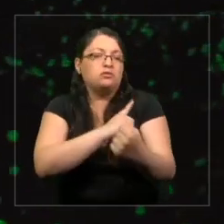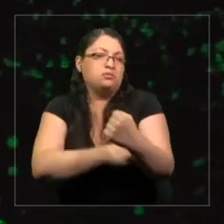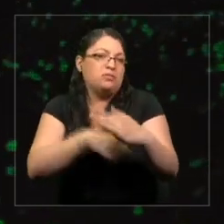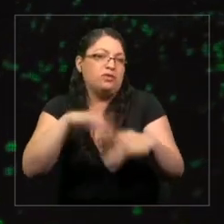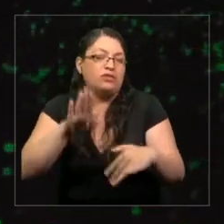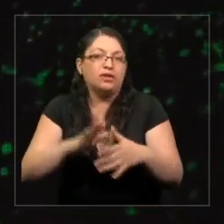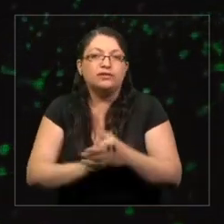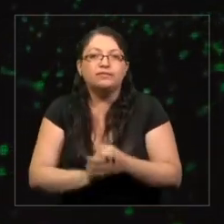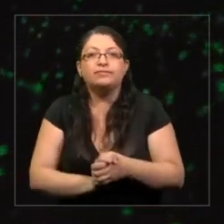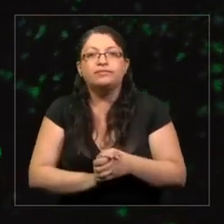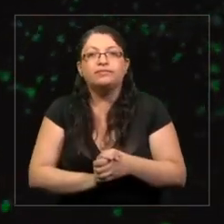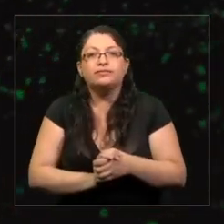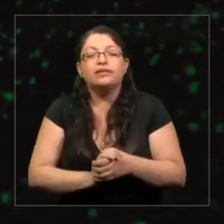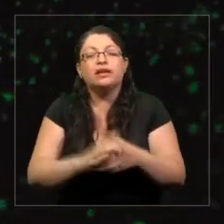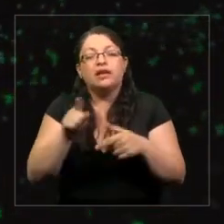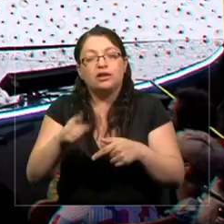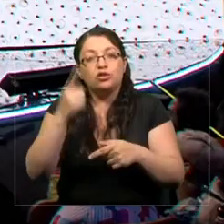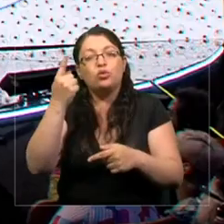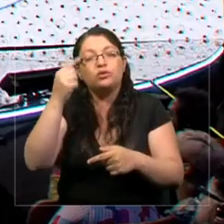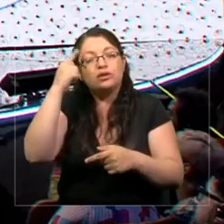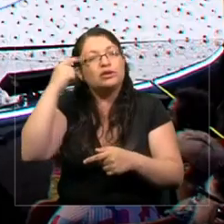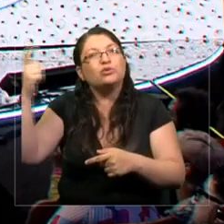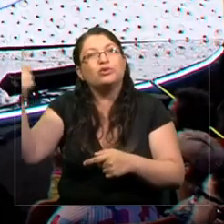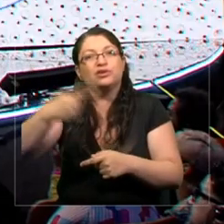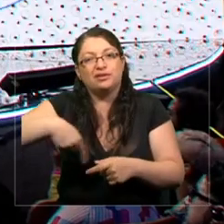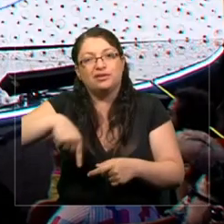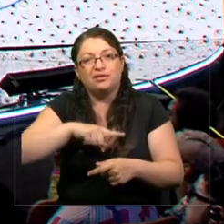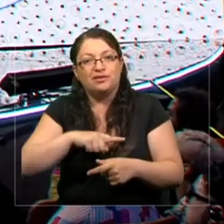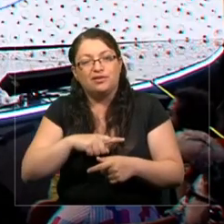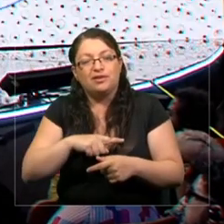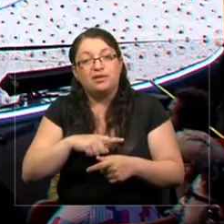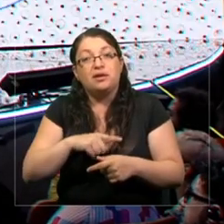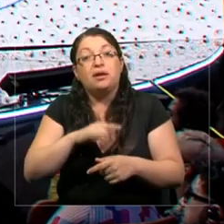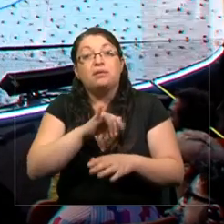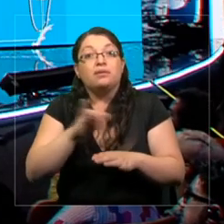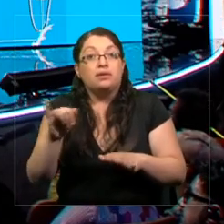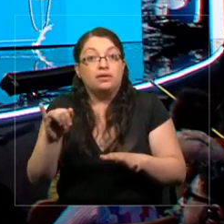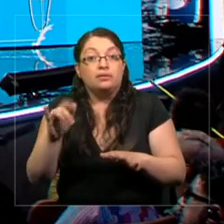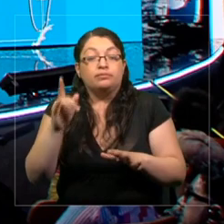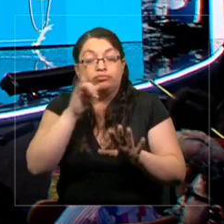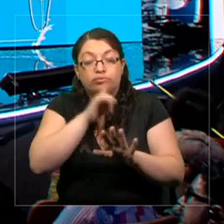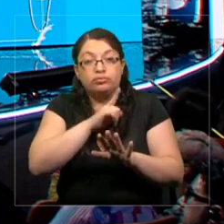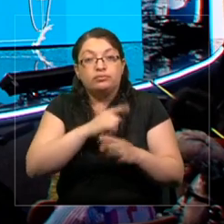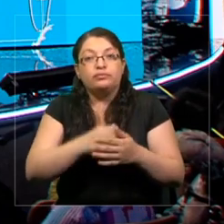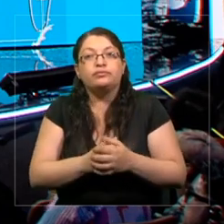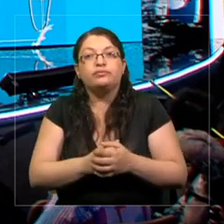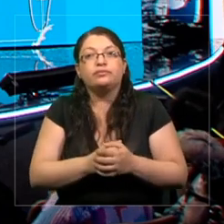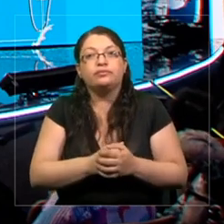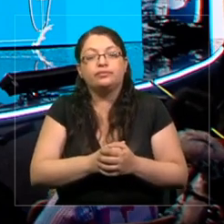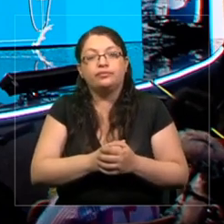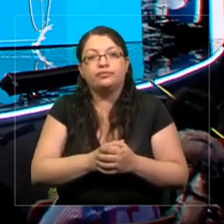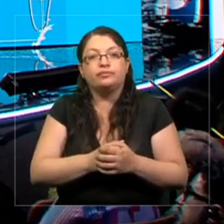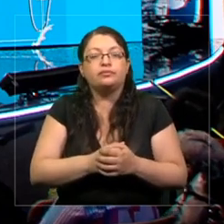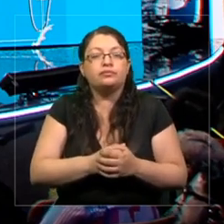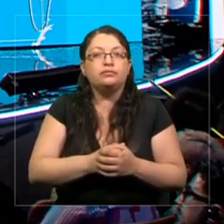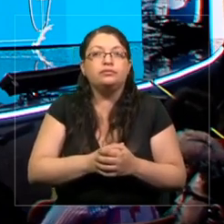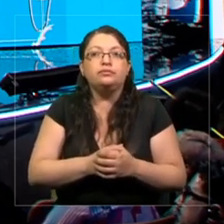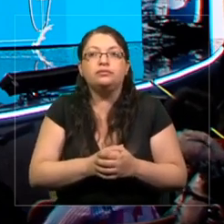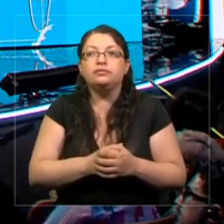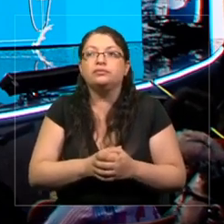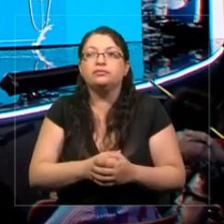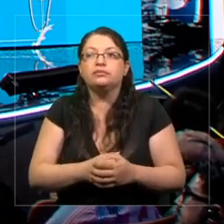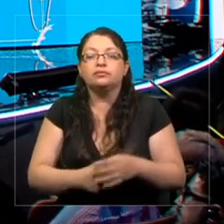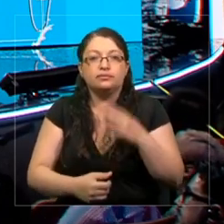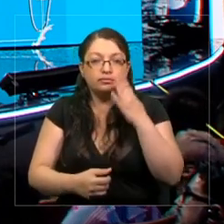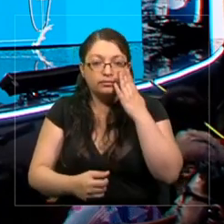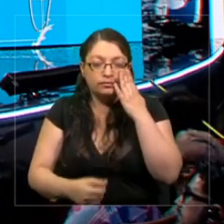Ese es uno de nuestros sueños. Y para terminar, en el